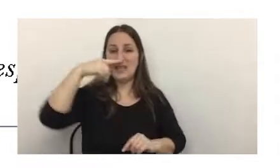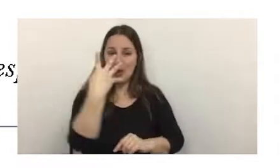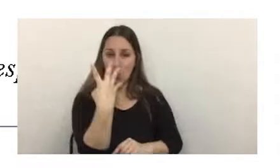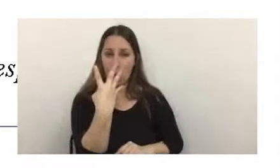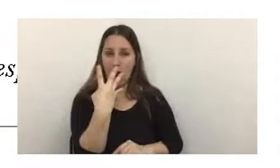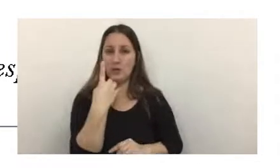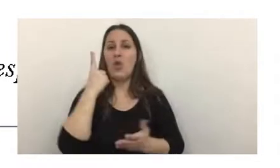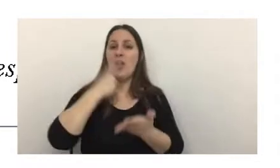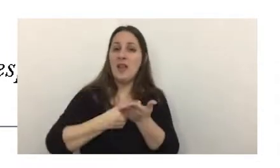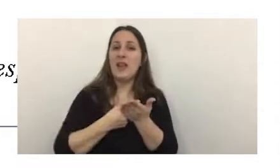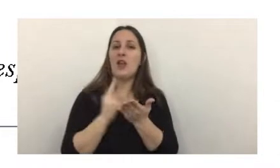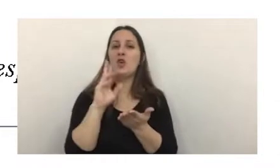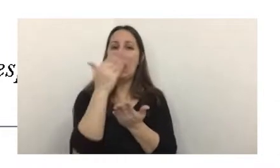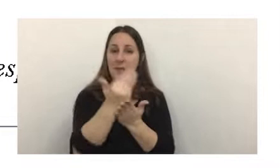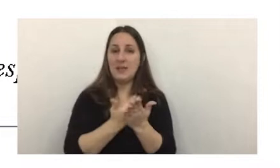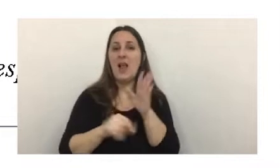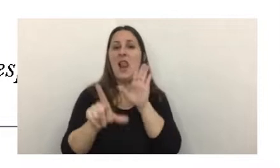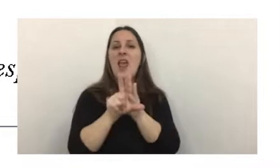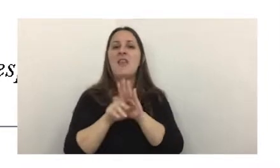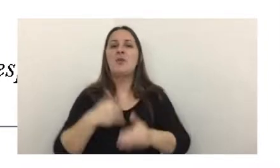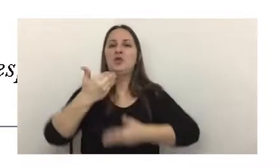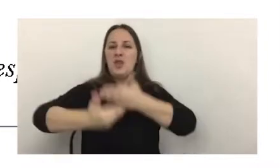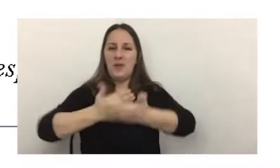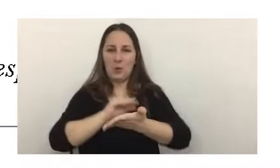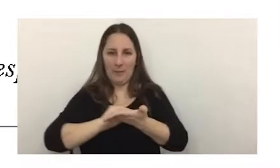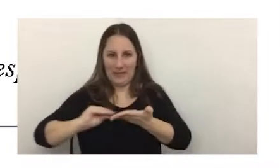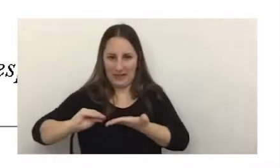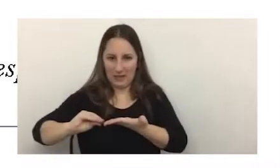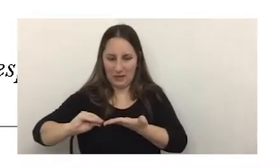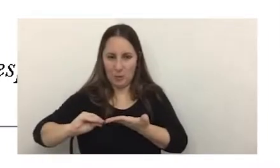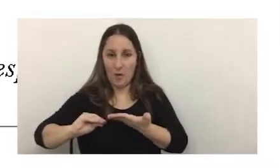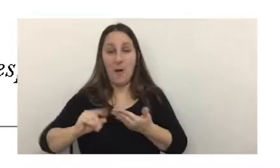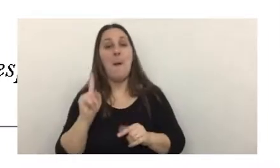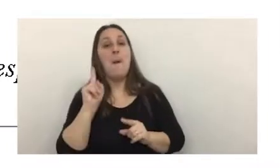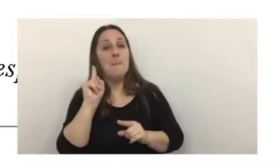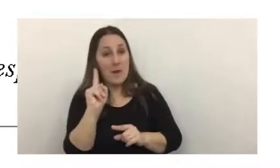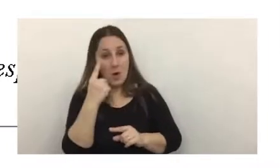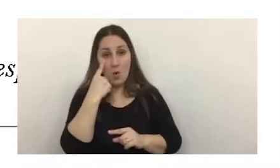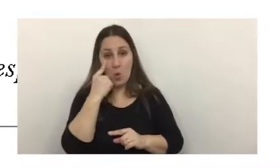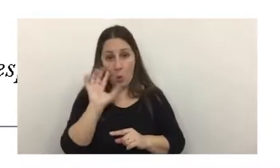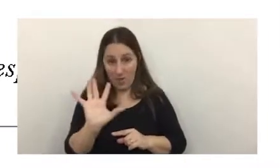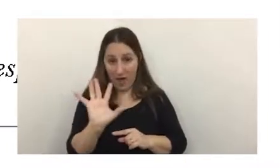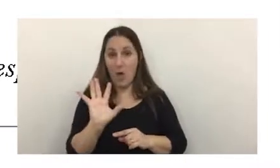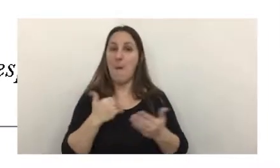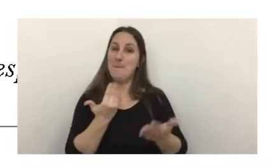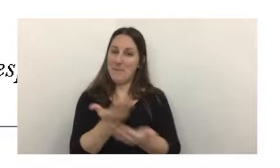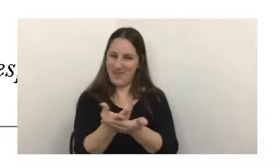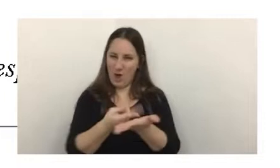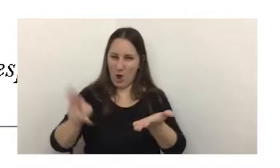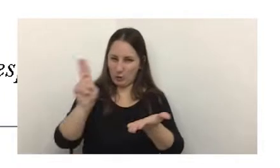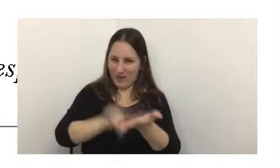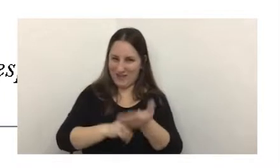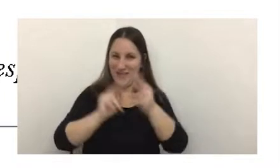del decreto reglamentario de la ley de procedimientos, pero, cuidado, ese recurso para